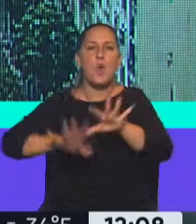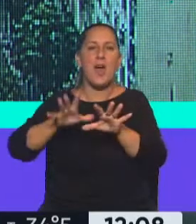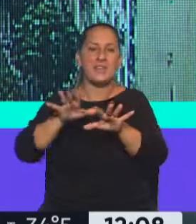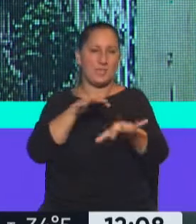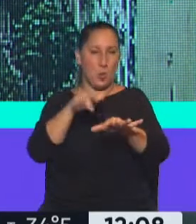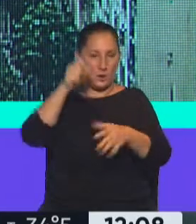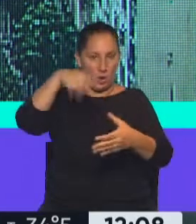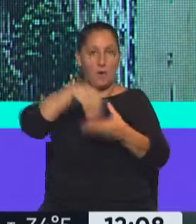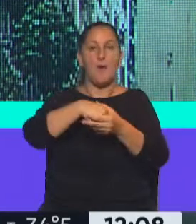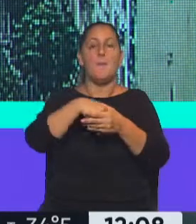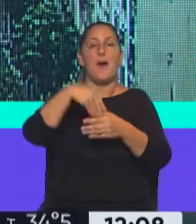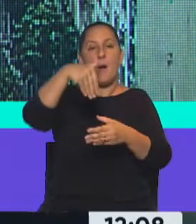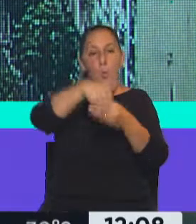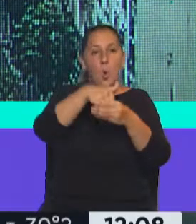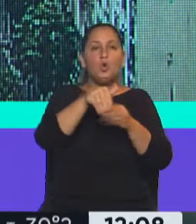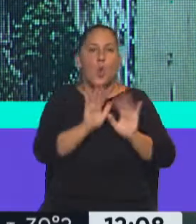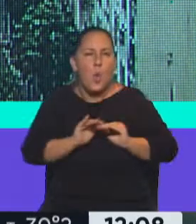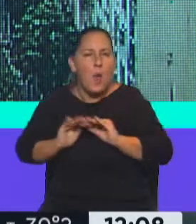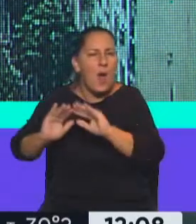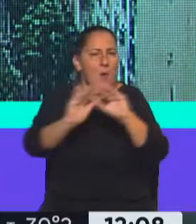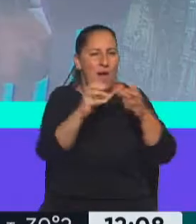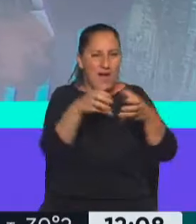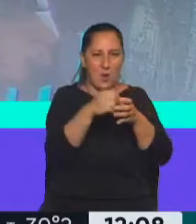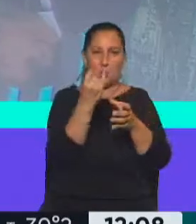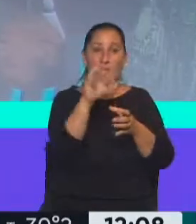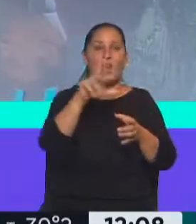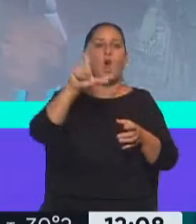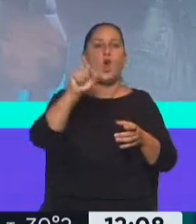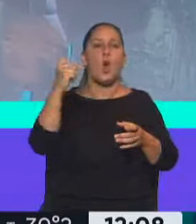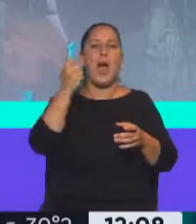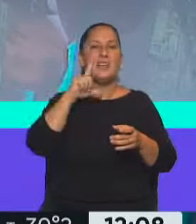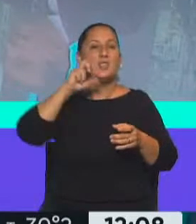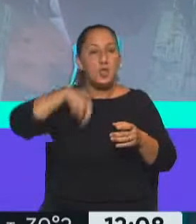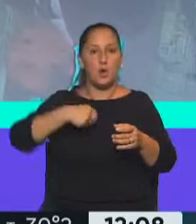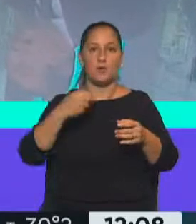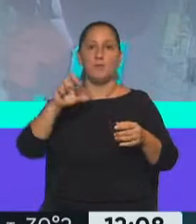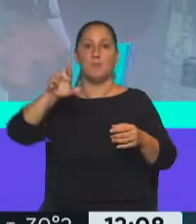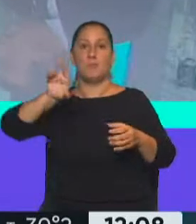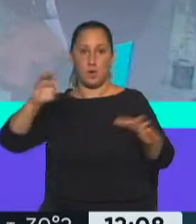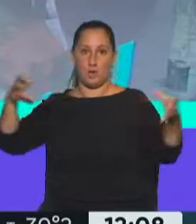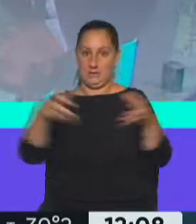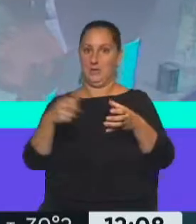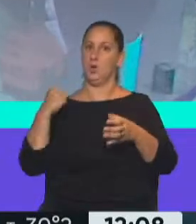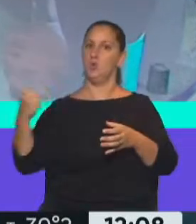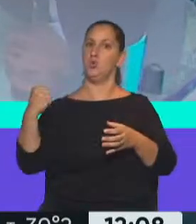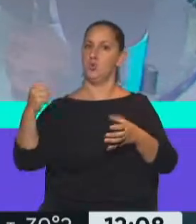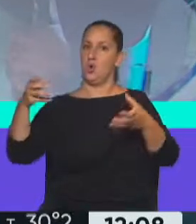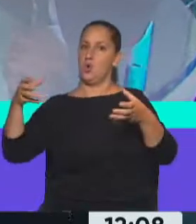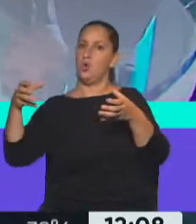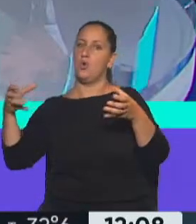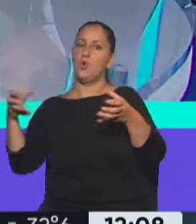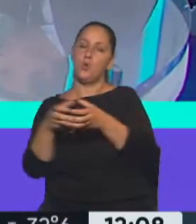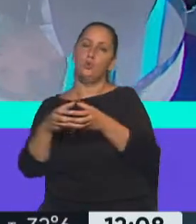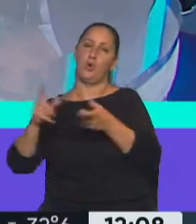de tener un voto unificado junto con la coalición cívica y con el PRO principalmente. El aladura de Juntos por el Cambio es